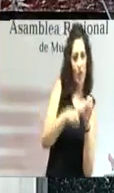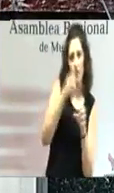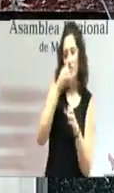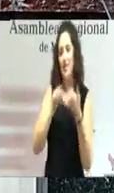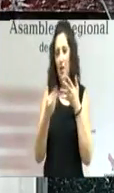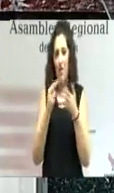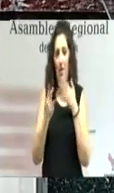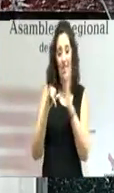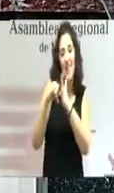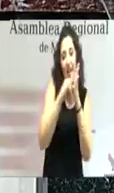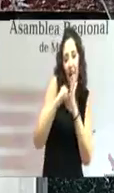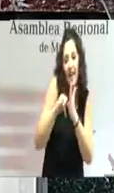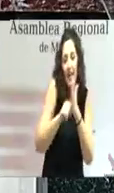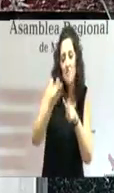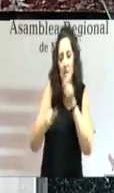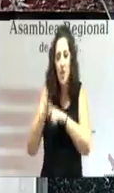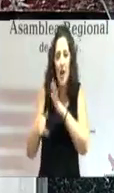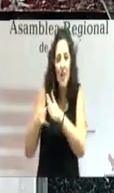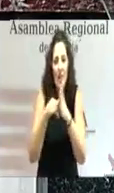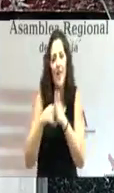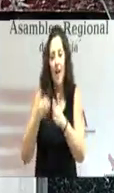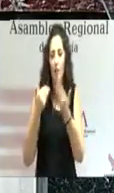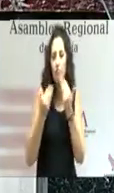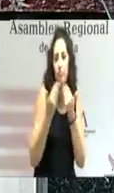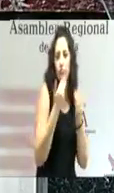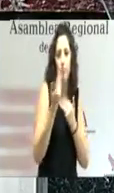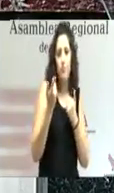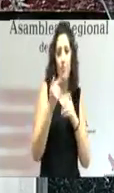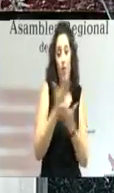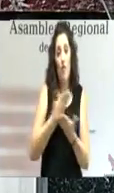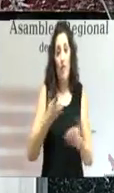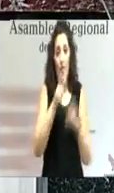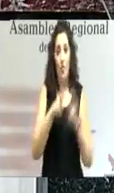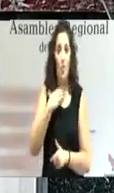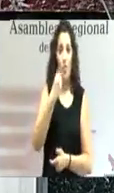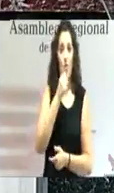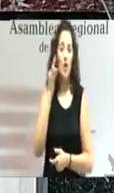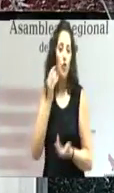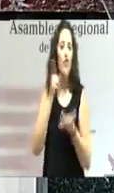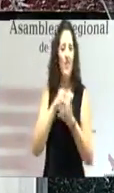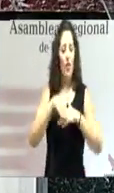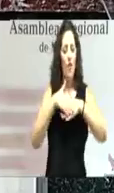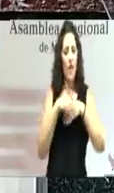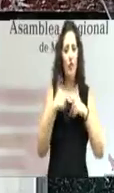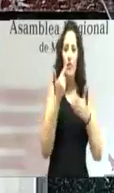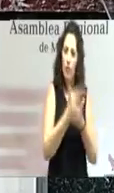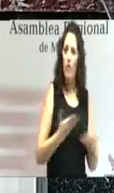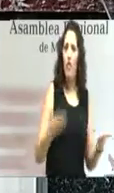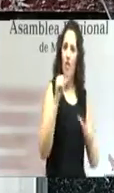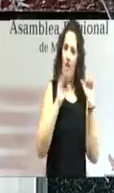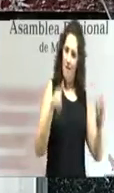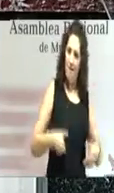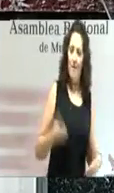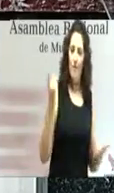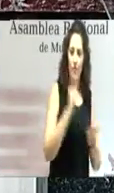cercanía y proximidad. Recuperando la confianza de los murcianos en las instituciones que la representan, como